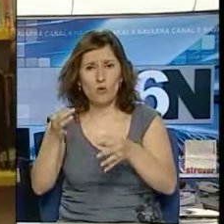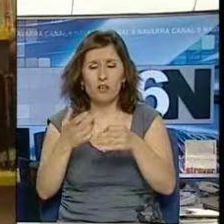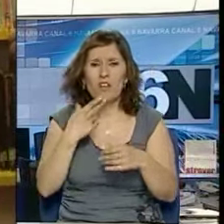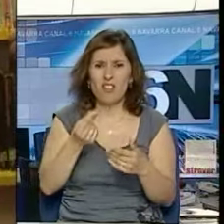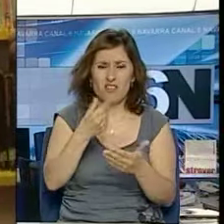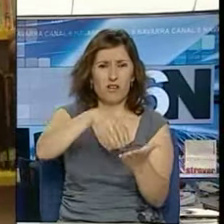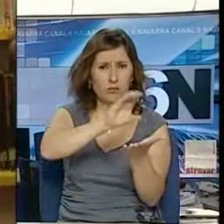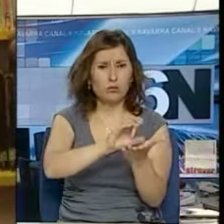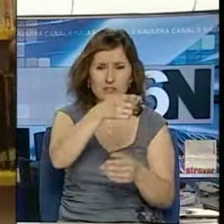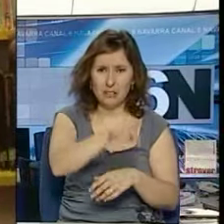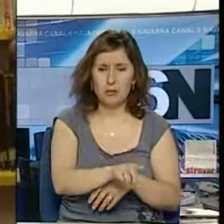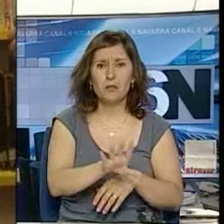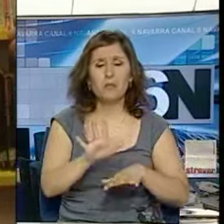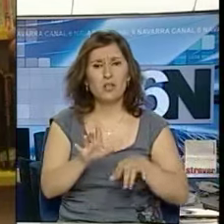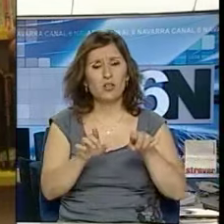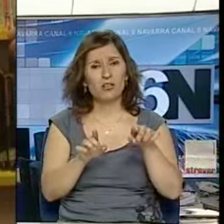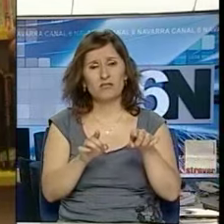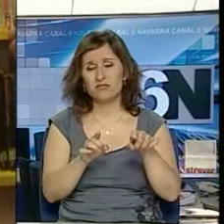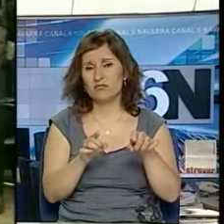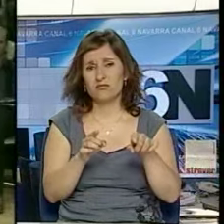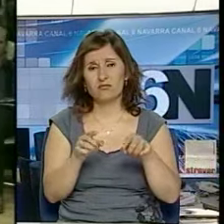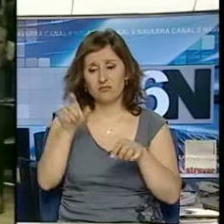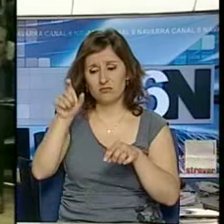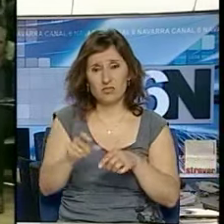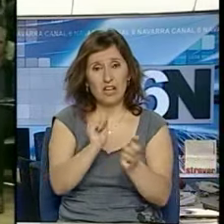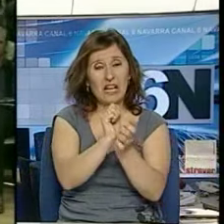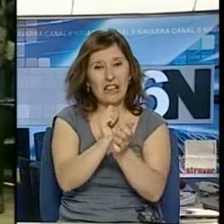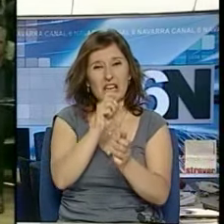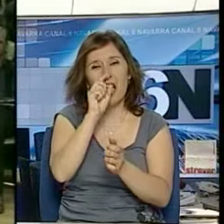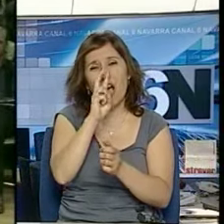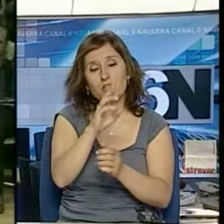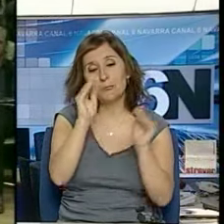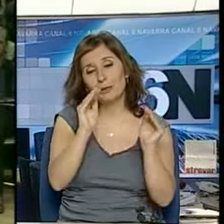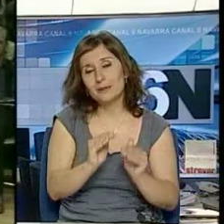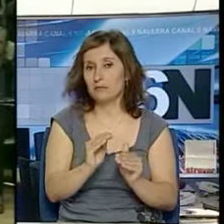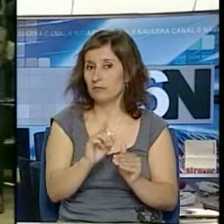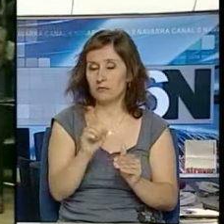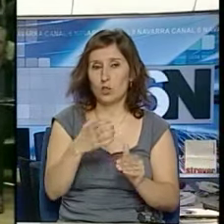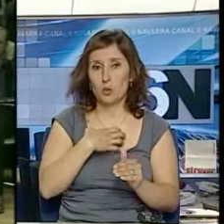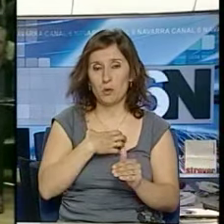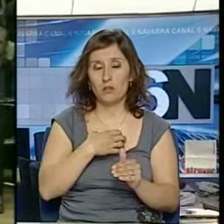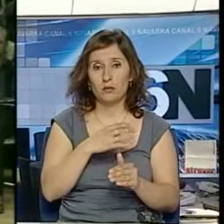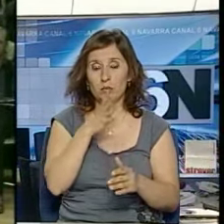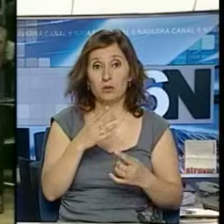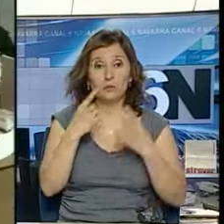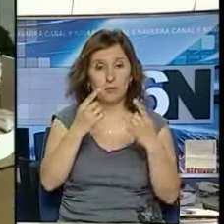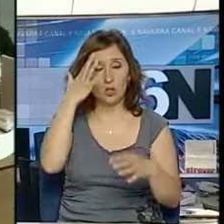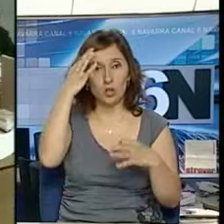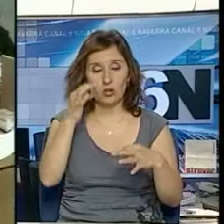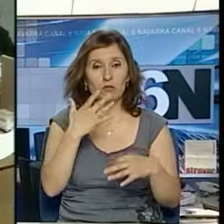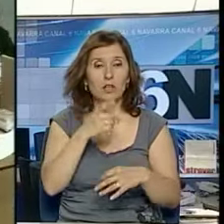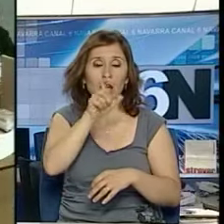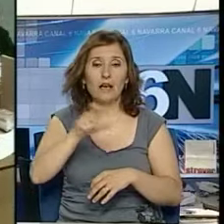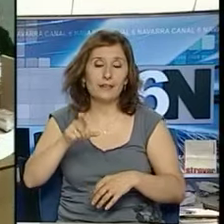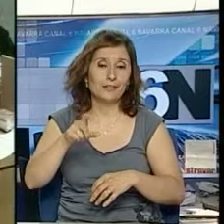el dinero. Y jamás que eso les sirva para quitar años de cárcel. El tema de la embriaguez que ha hecho perder la conciencia y que por lo tanto uno no